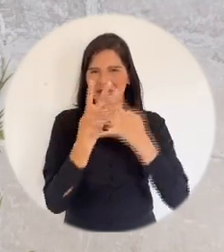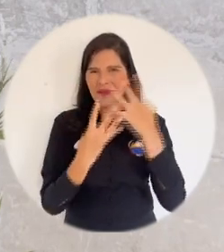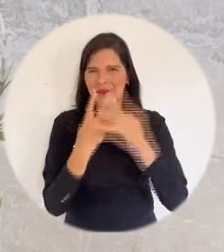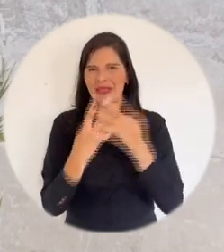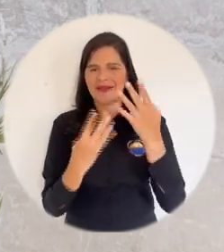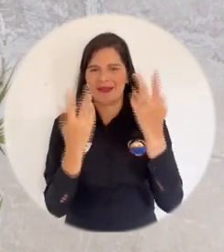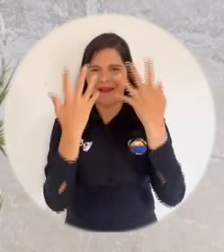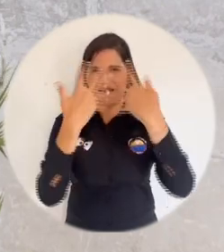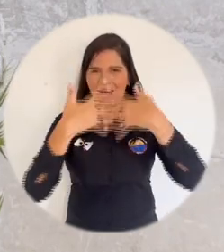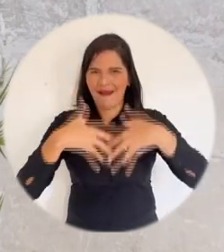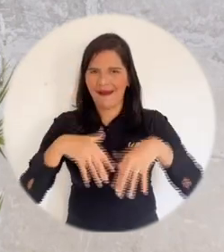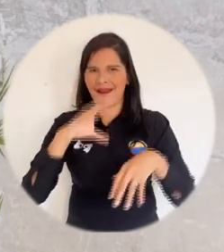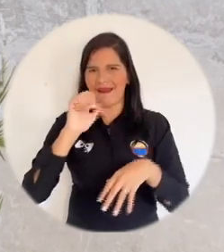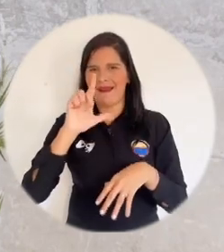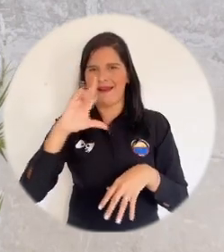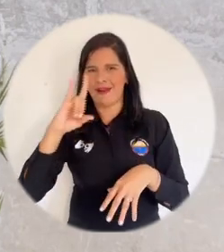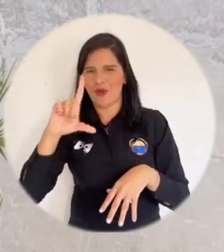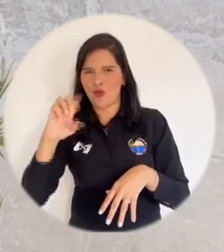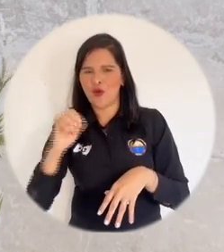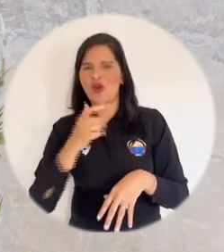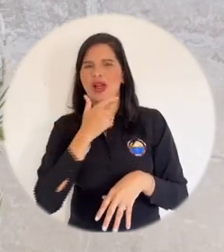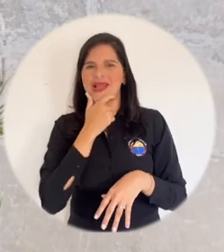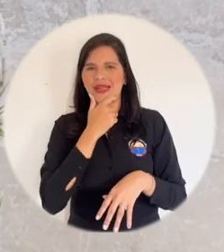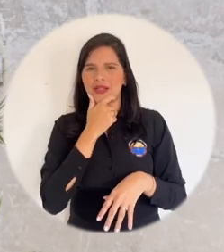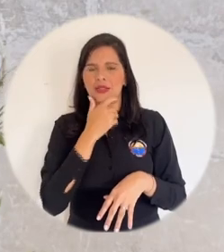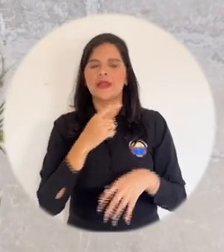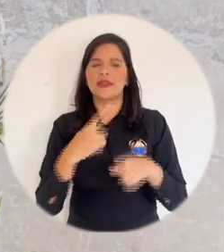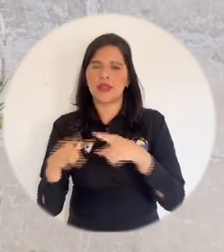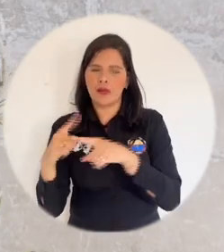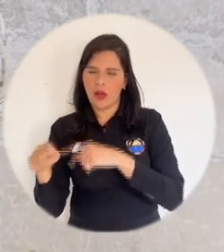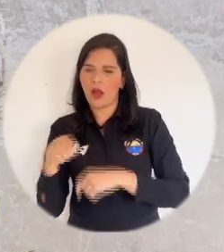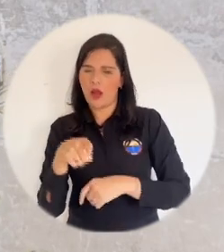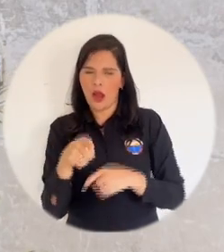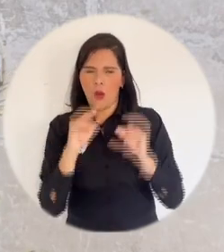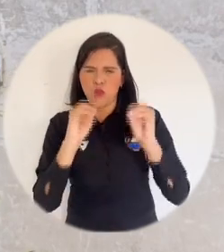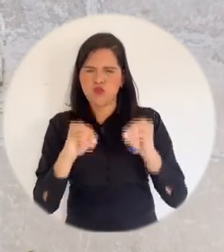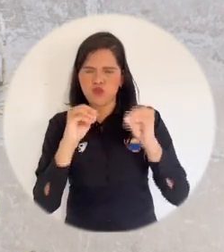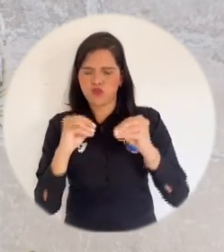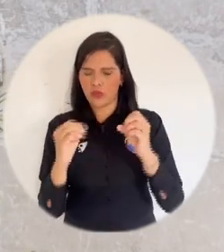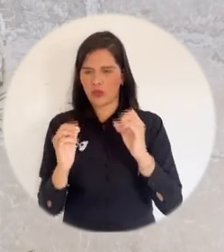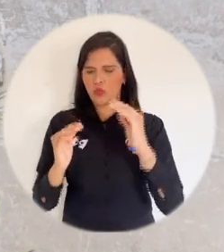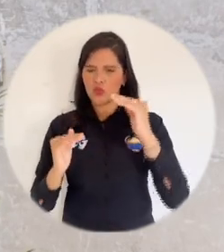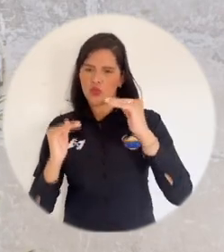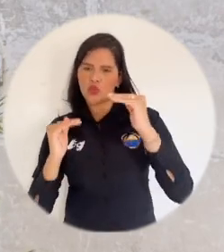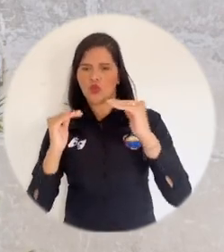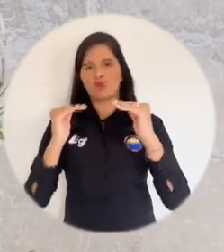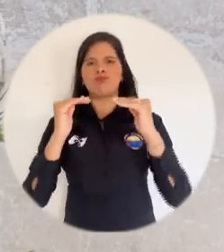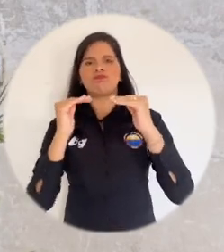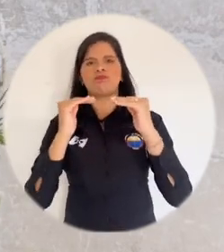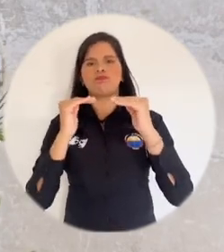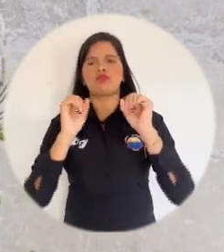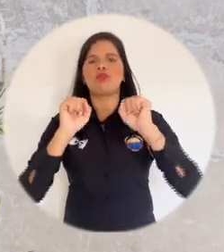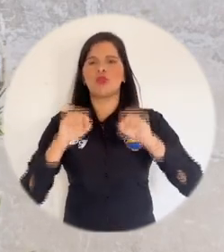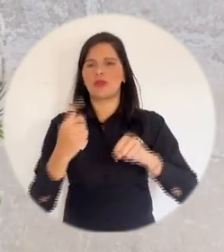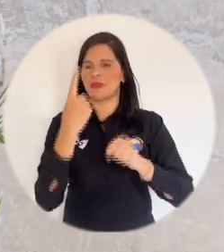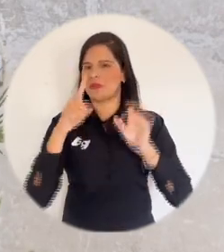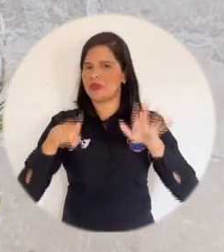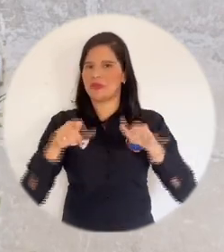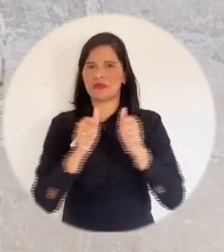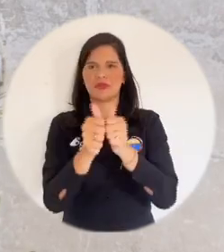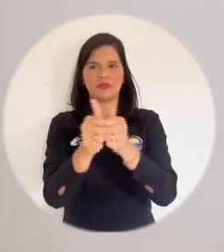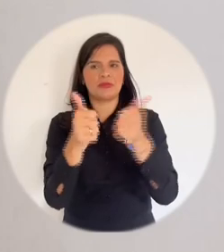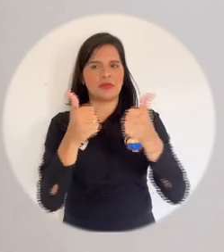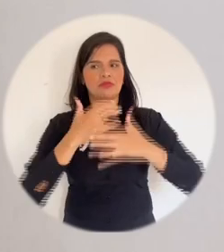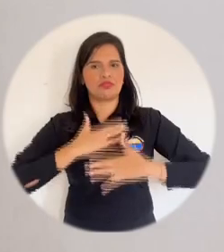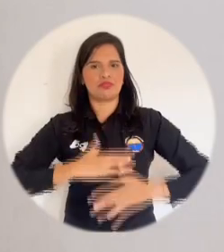diferencial e inglés con el fin de que puedan entrar en su semestre con un nivel de conocimiento a la altura del resto de estudiantes del